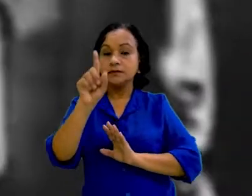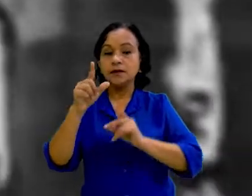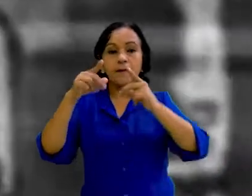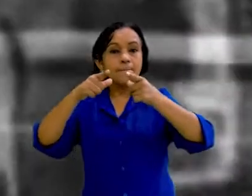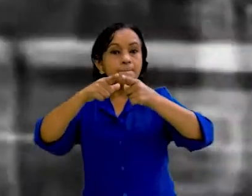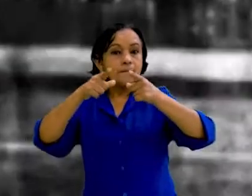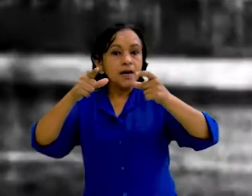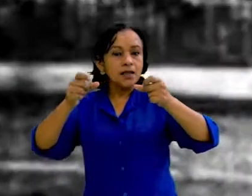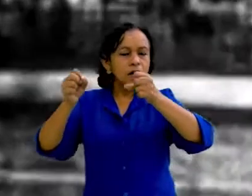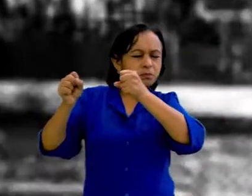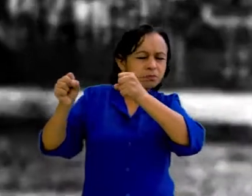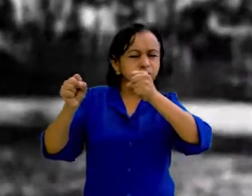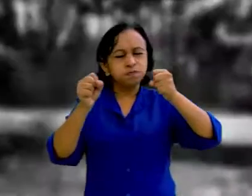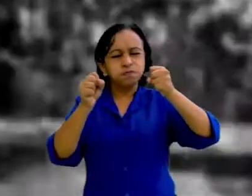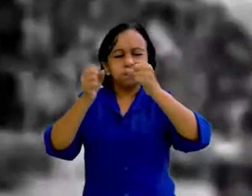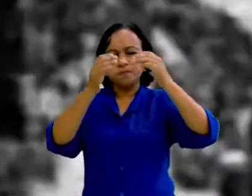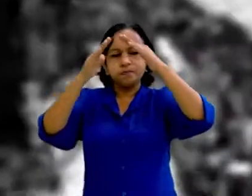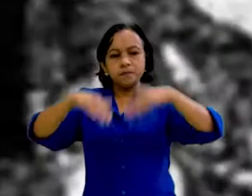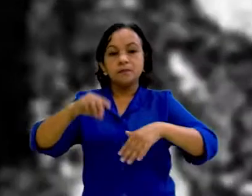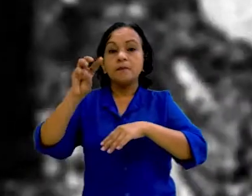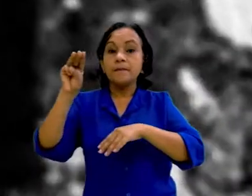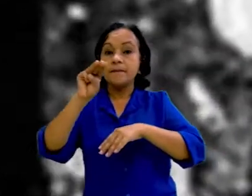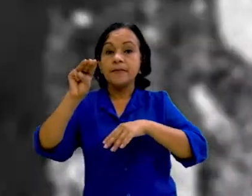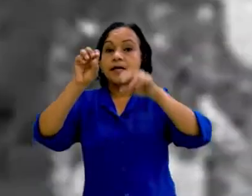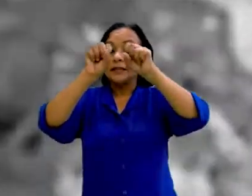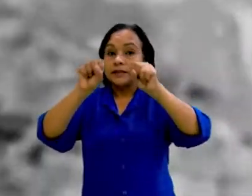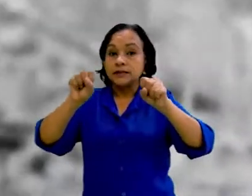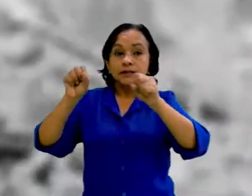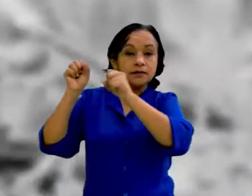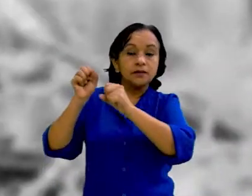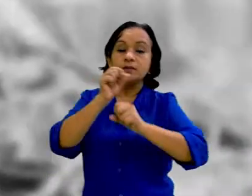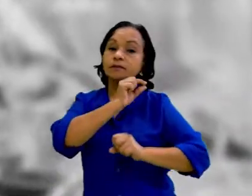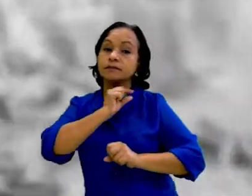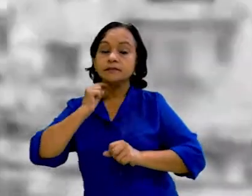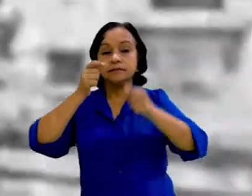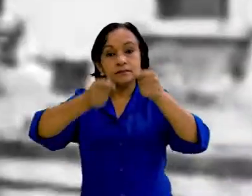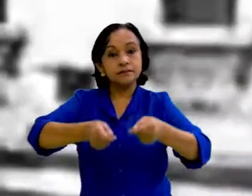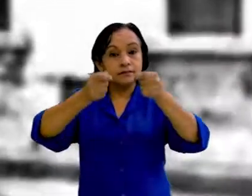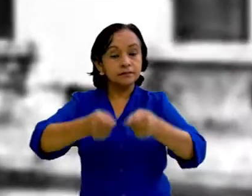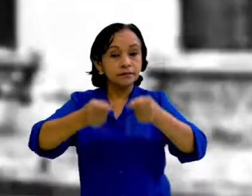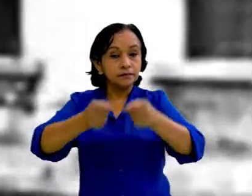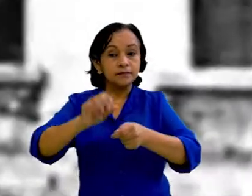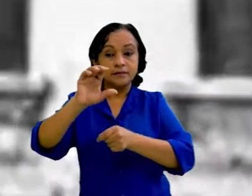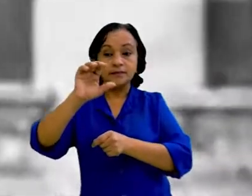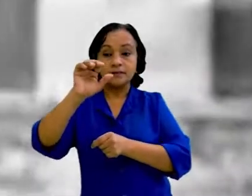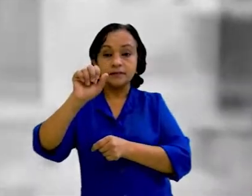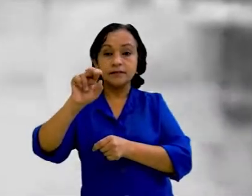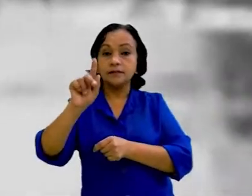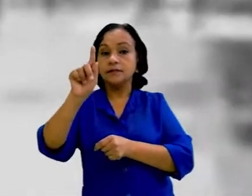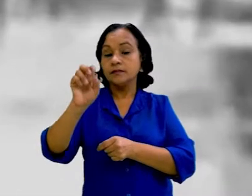Managua es destruida por un terremoto ocurrido un martesanto. El obispo de Granada, Canuto Oviedo y Reyes,